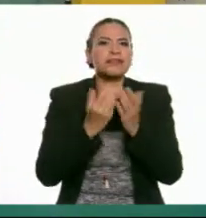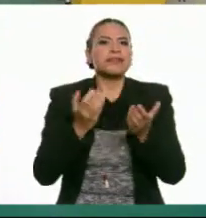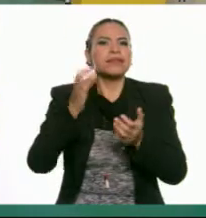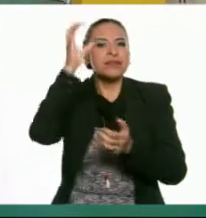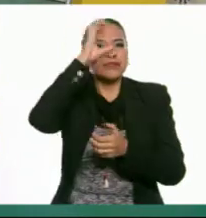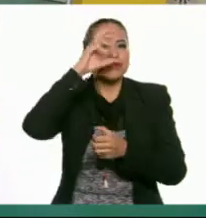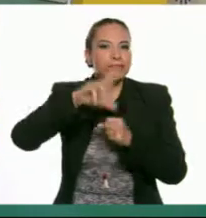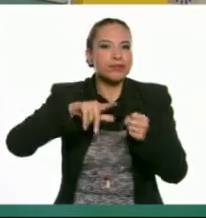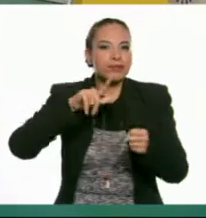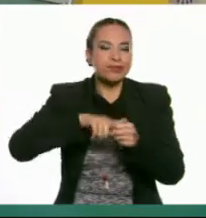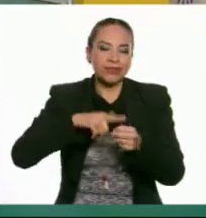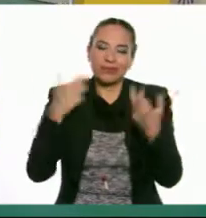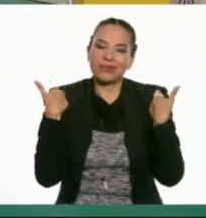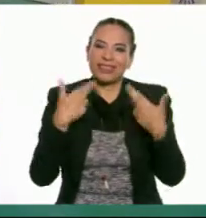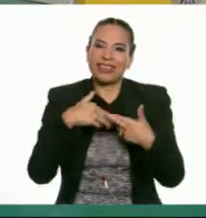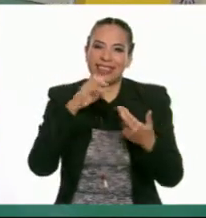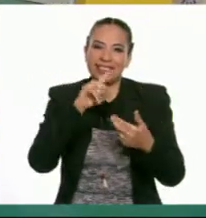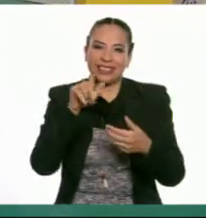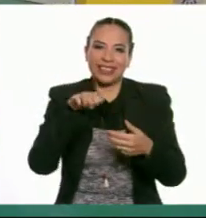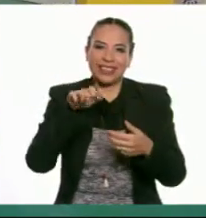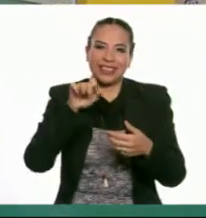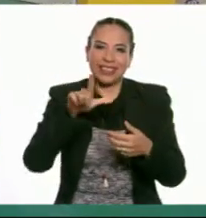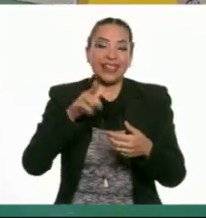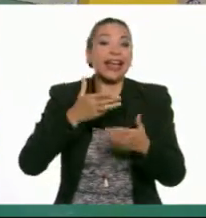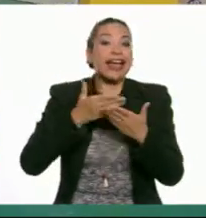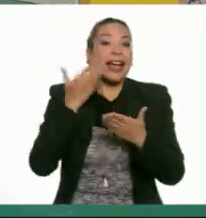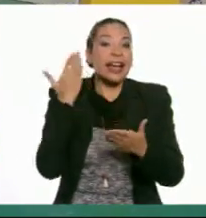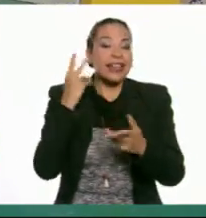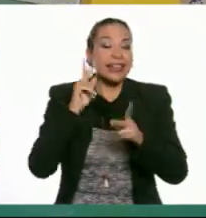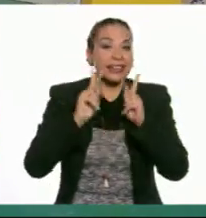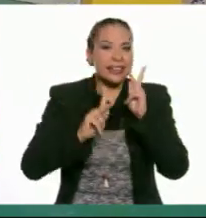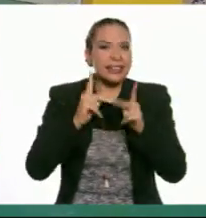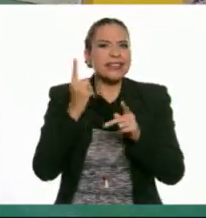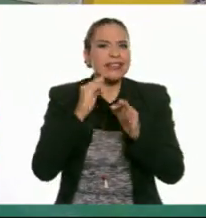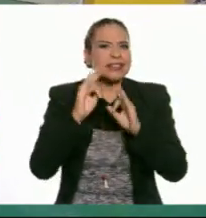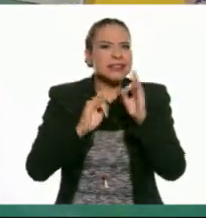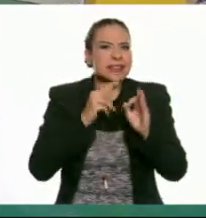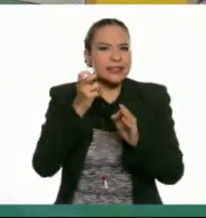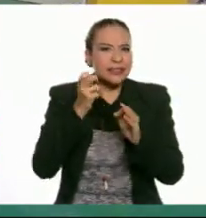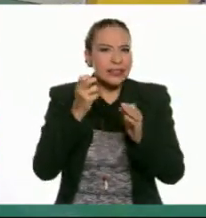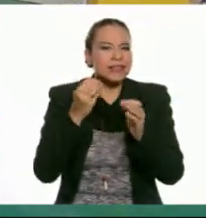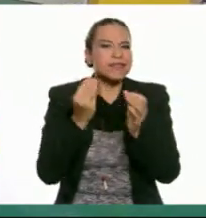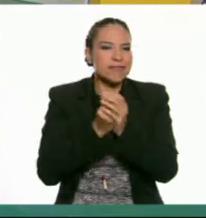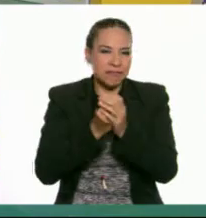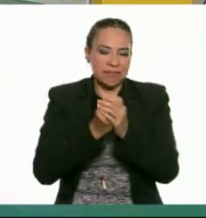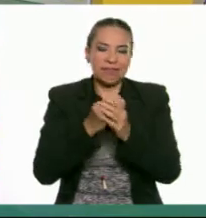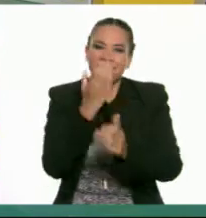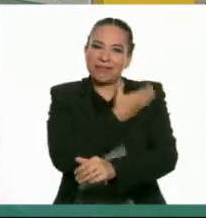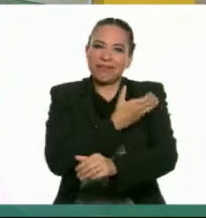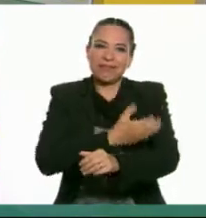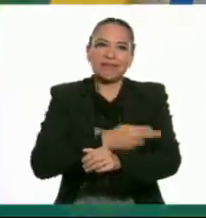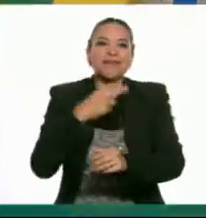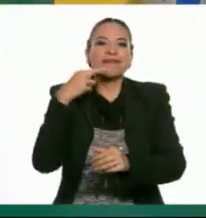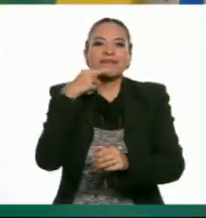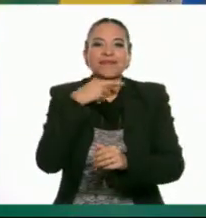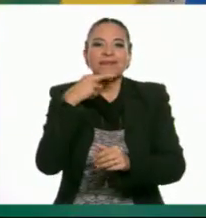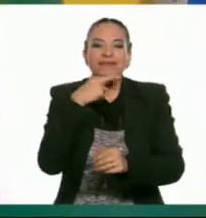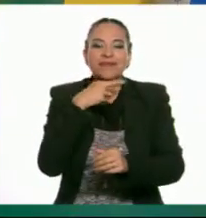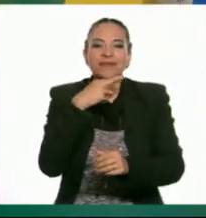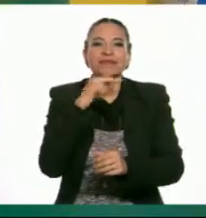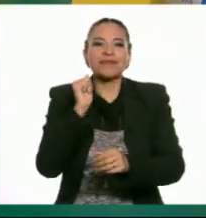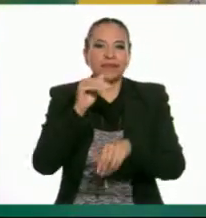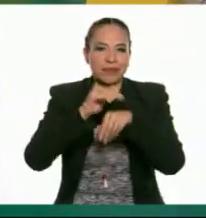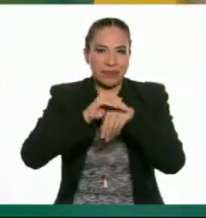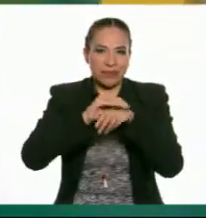Naturales con el profe Ezequiel. Antes de que les platique de qué se va a tratar esta clase, acompáñenme rápidamente con